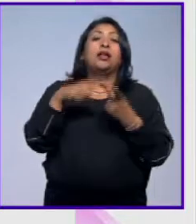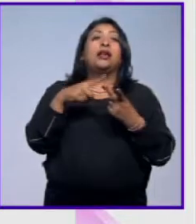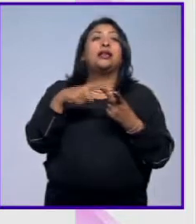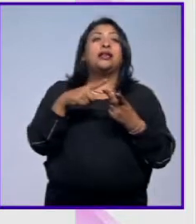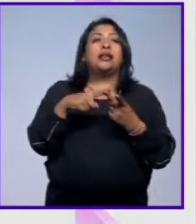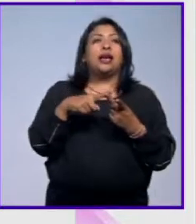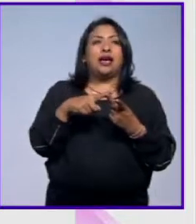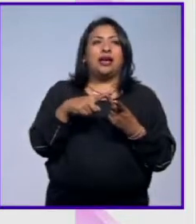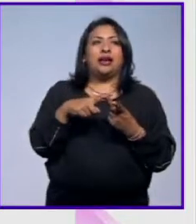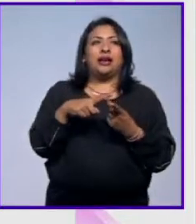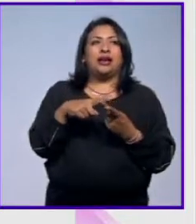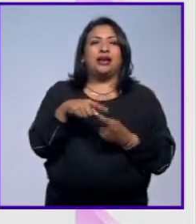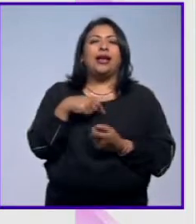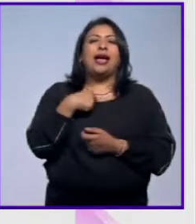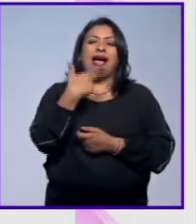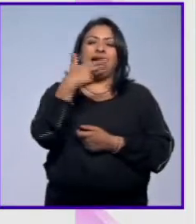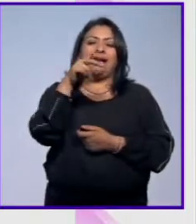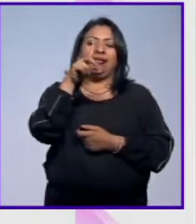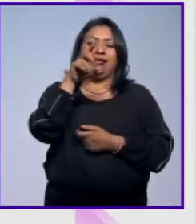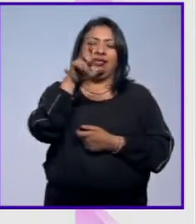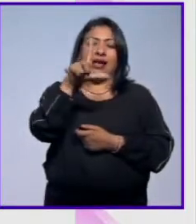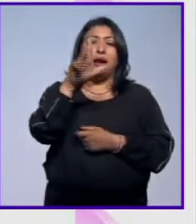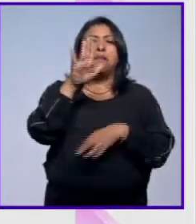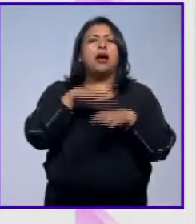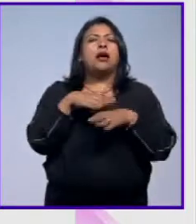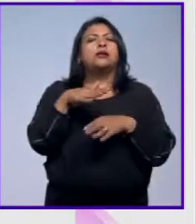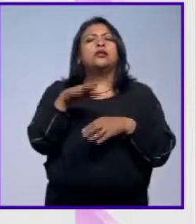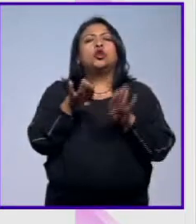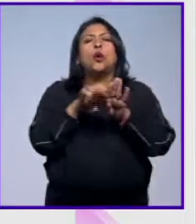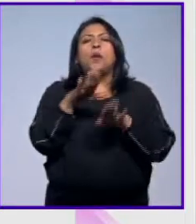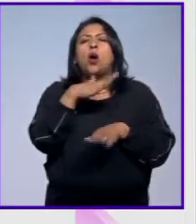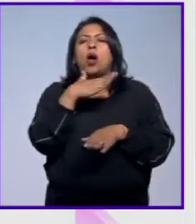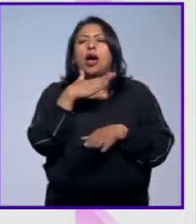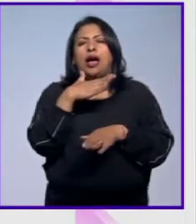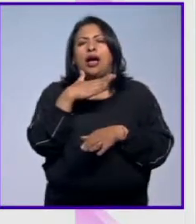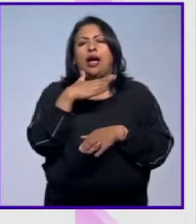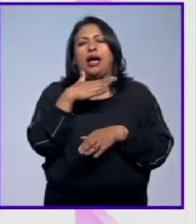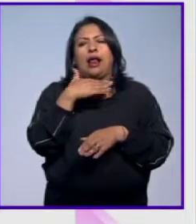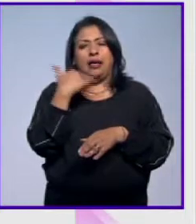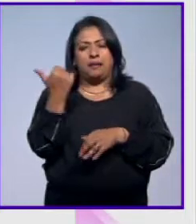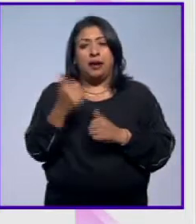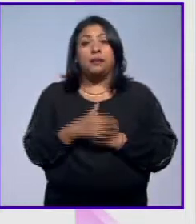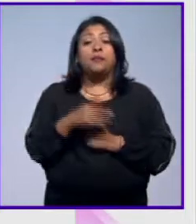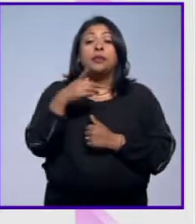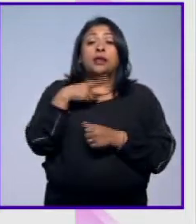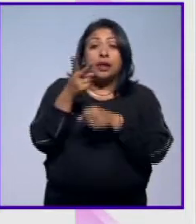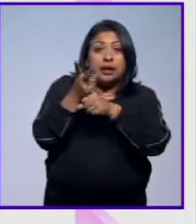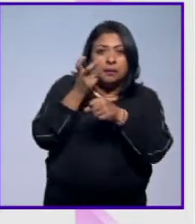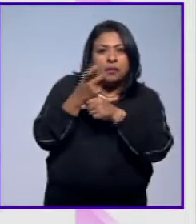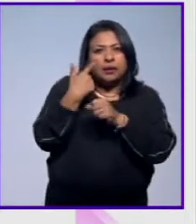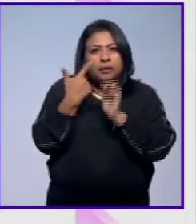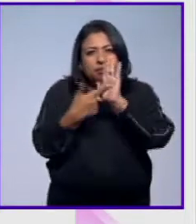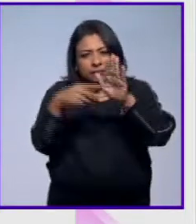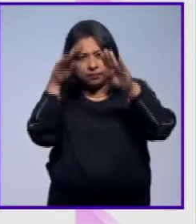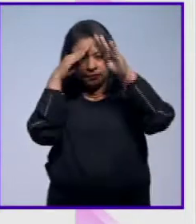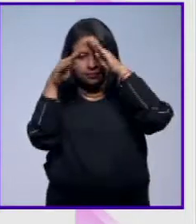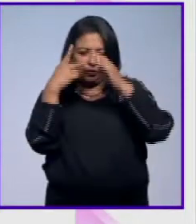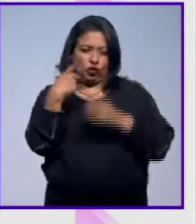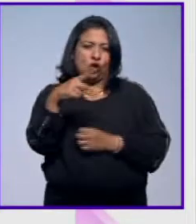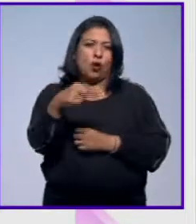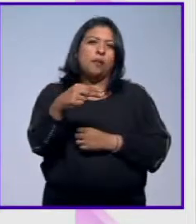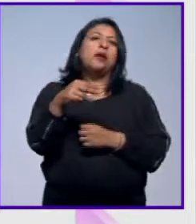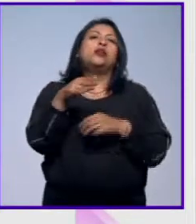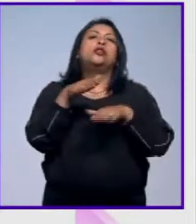en el más puro alemán. Y esta es una obra que nos invita a reflexionar con este nombre